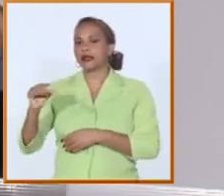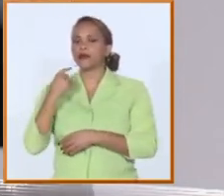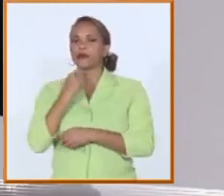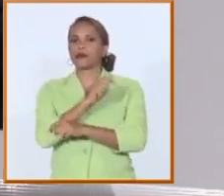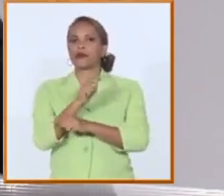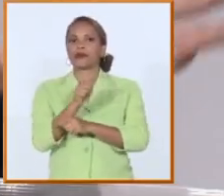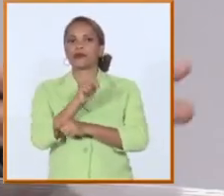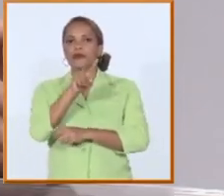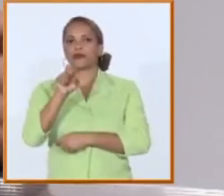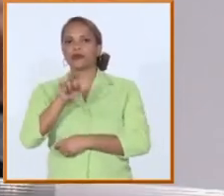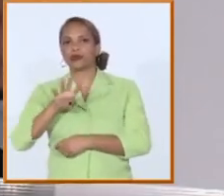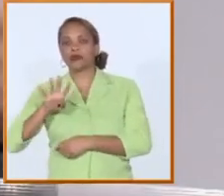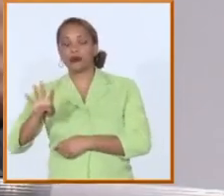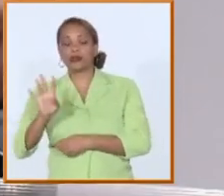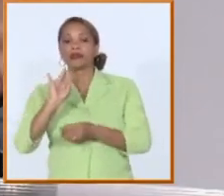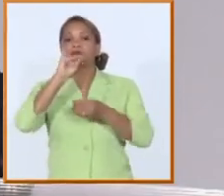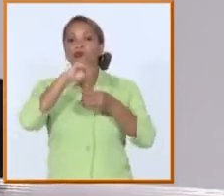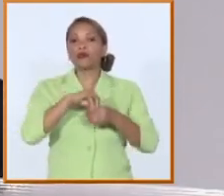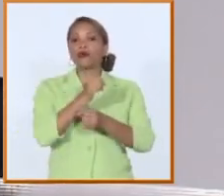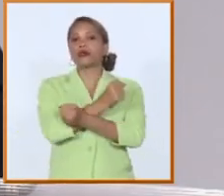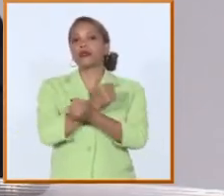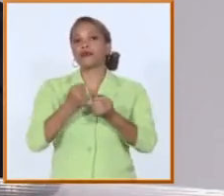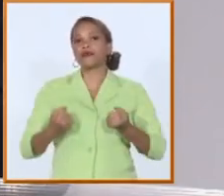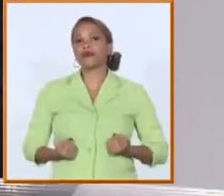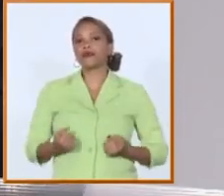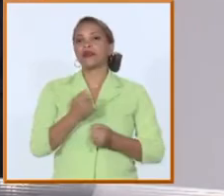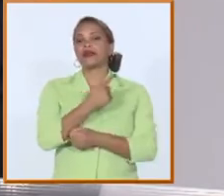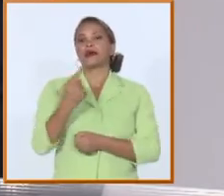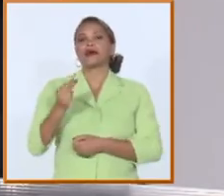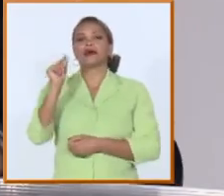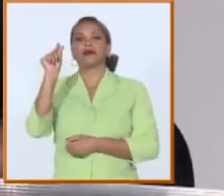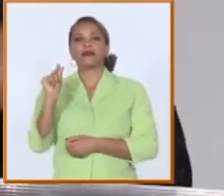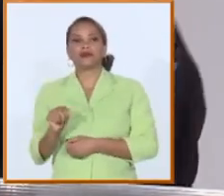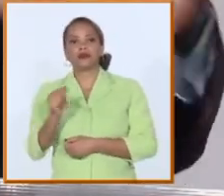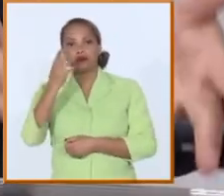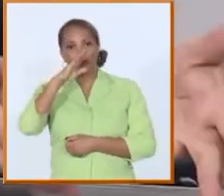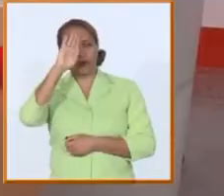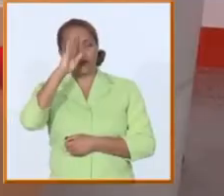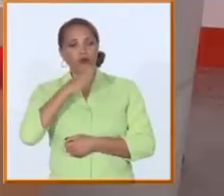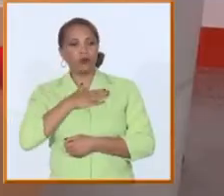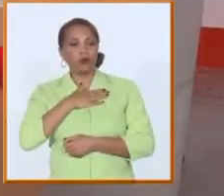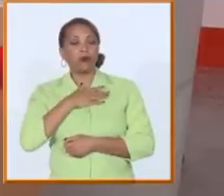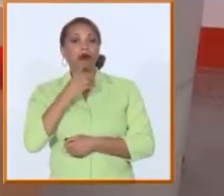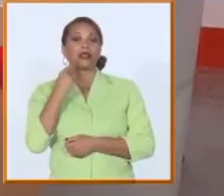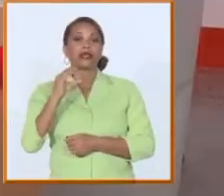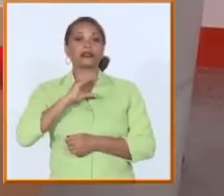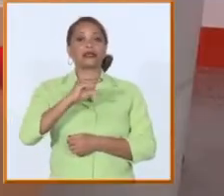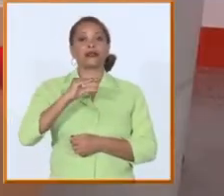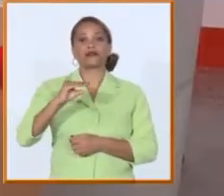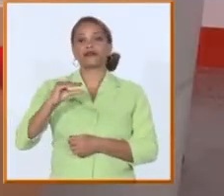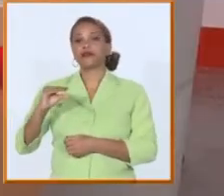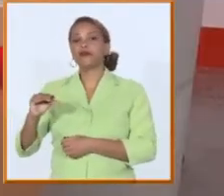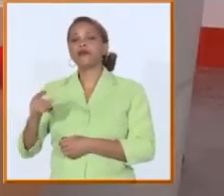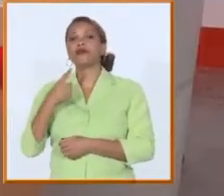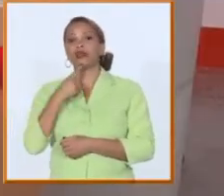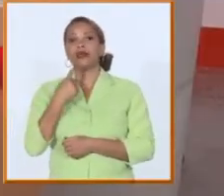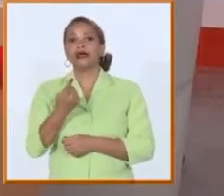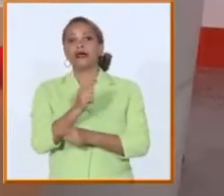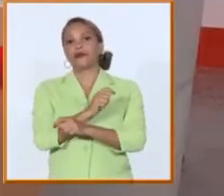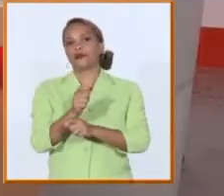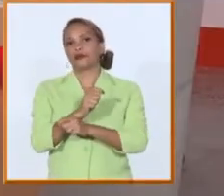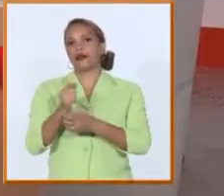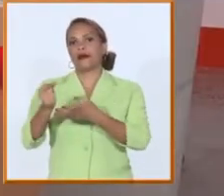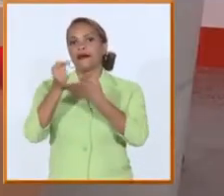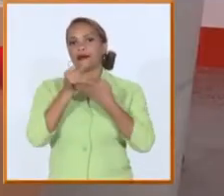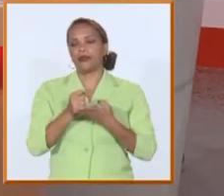y ahí está incluido el esfuerzo que tiene que hacer el país también para respaldar presupuestariamente esta situación